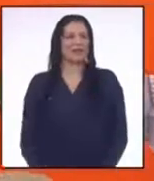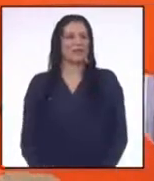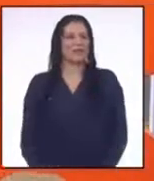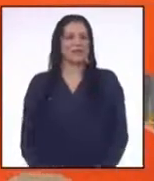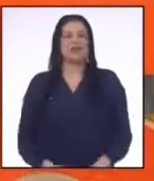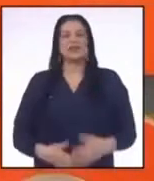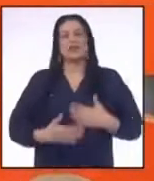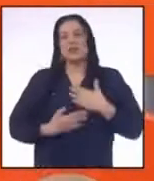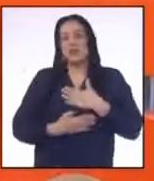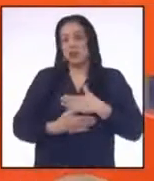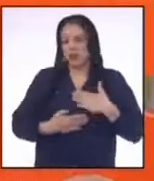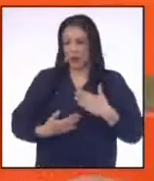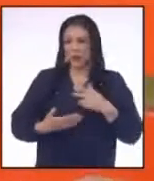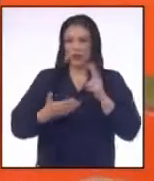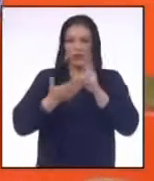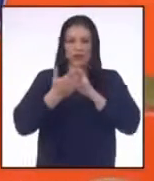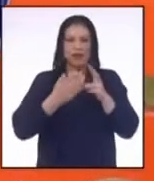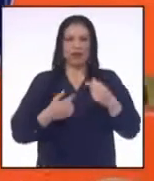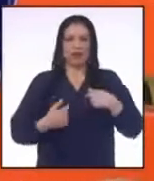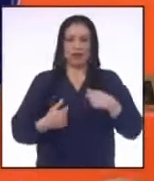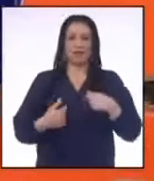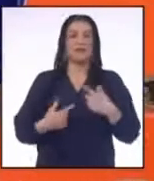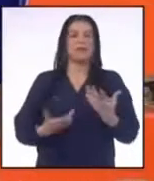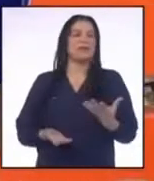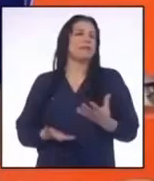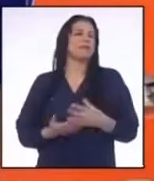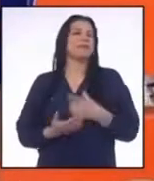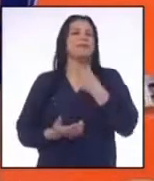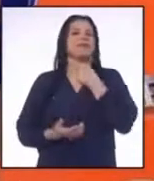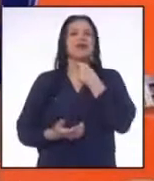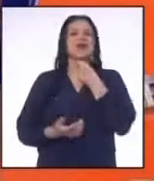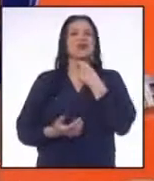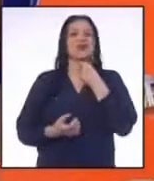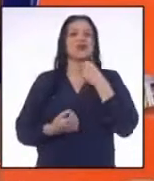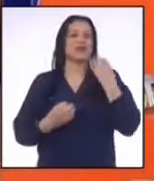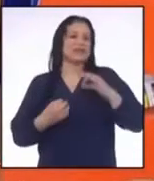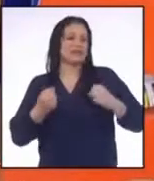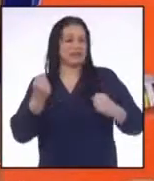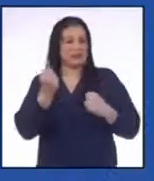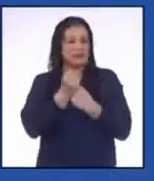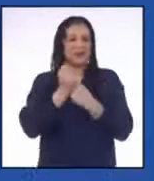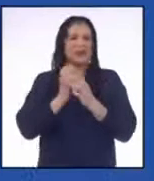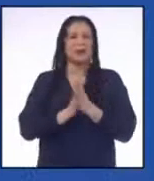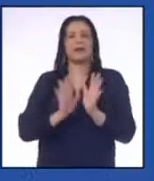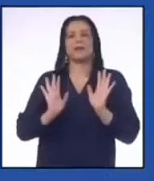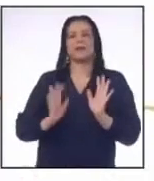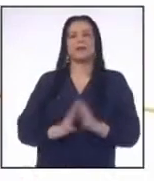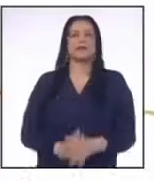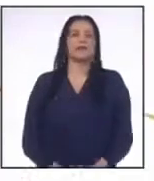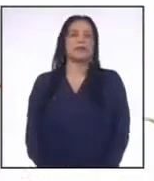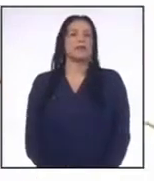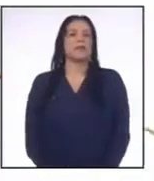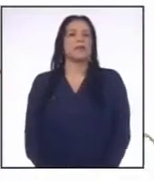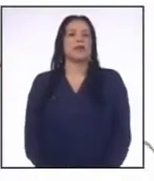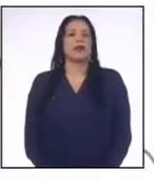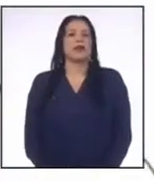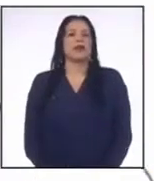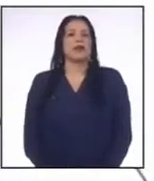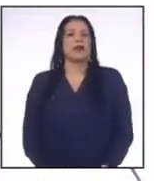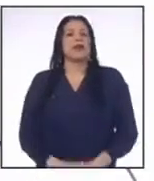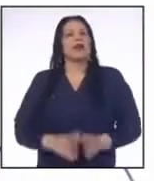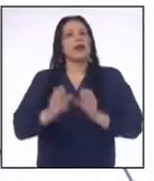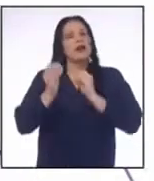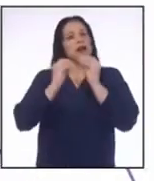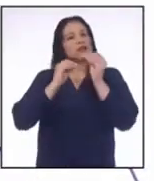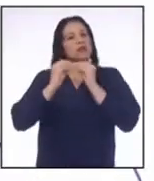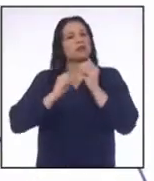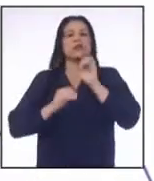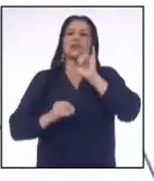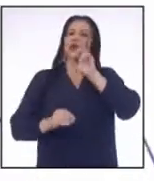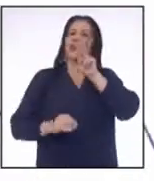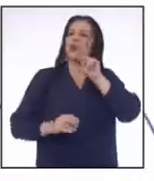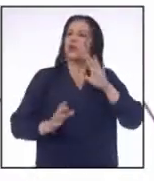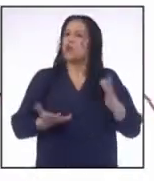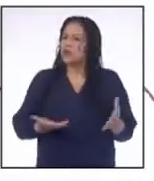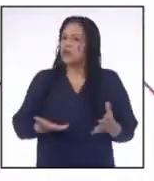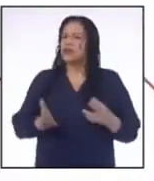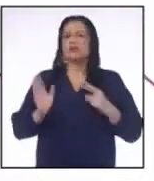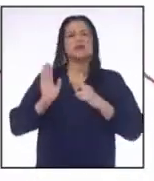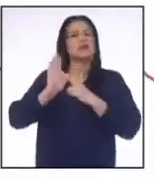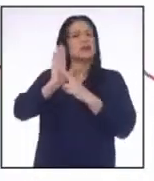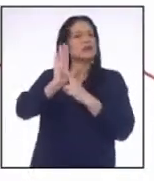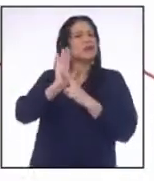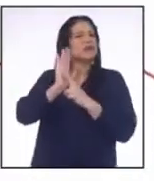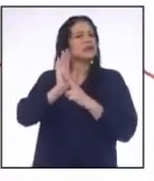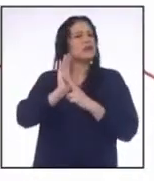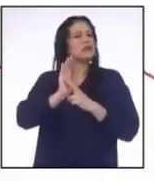Con mucho gusto Usted sabe que a mí Me encanta siempre apoyar A ver La solución de una inequación Se